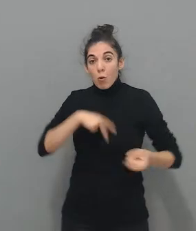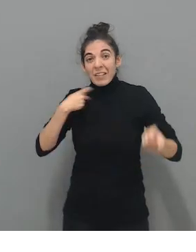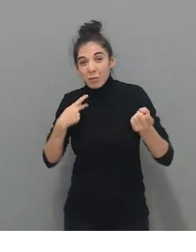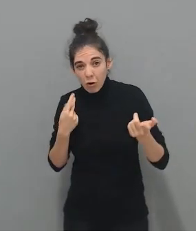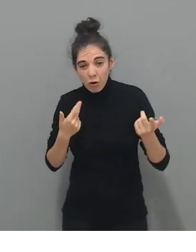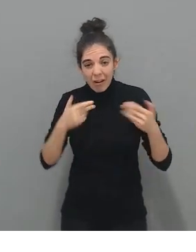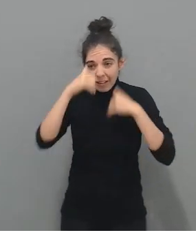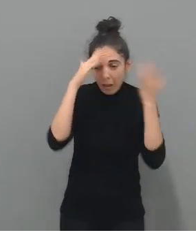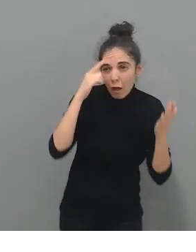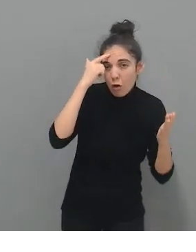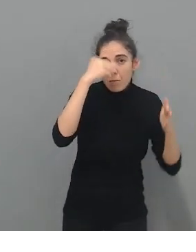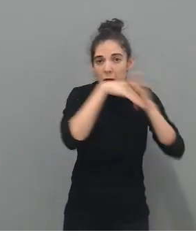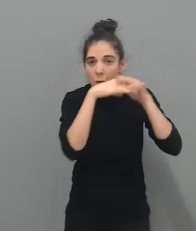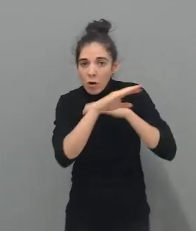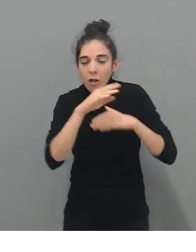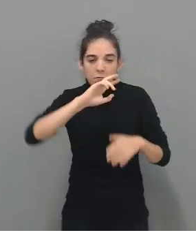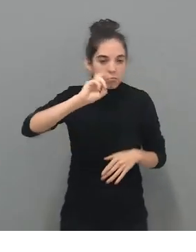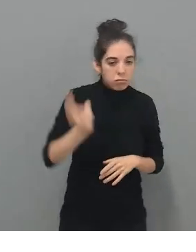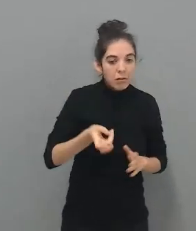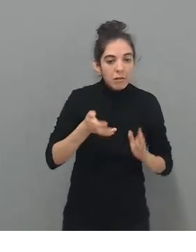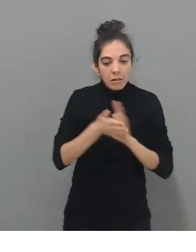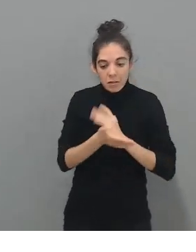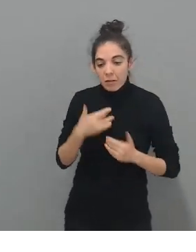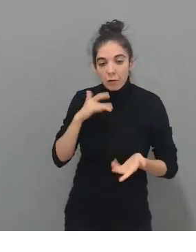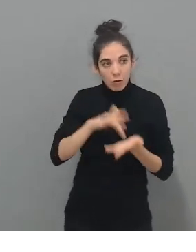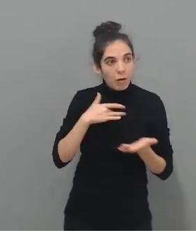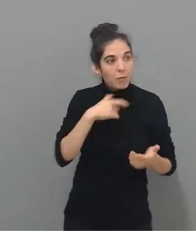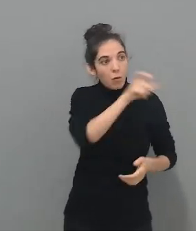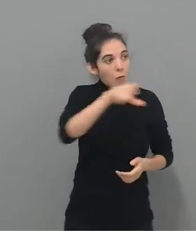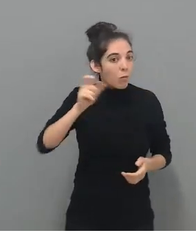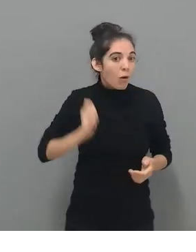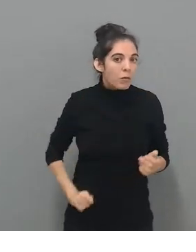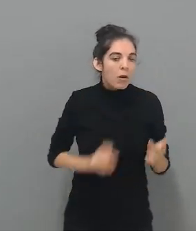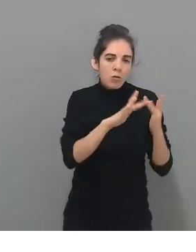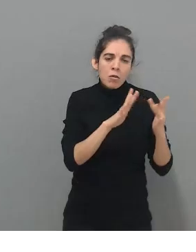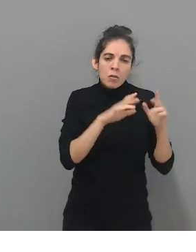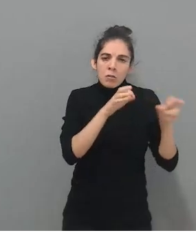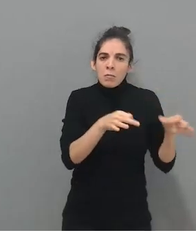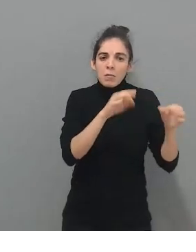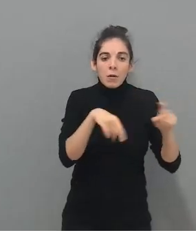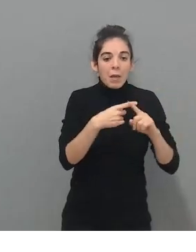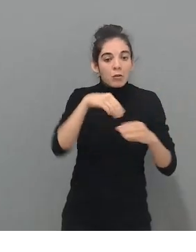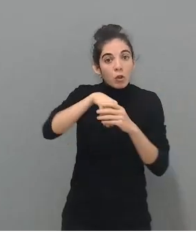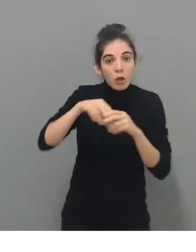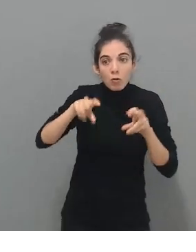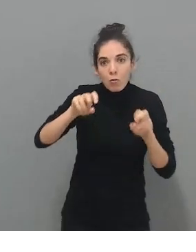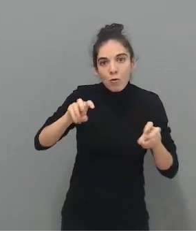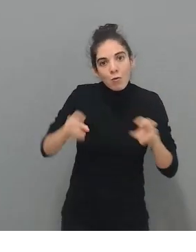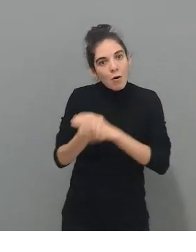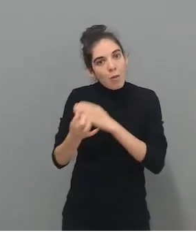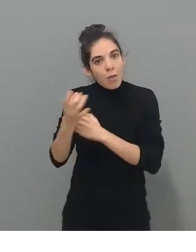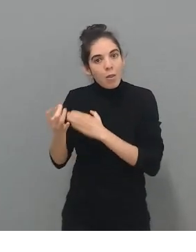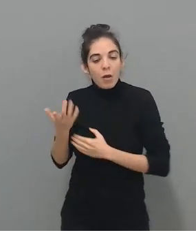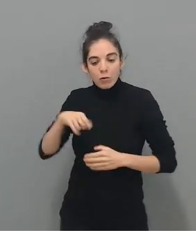siempre en contacto con los profesionales y creando nuevos contenidos. Tenemos nuestro equipo propio de desarrollo y colaboramos también